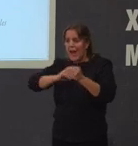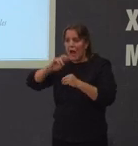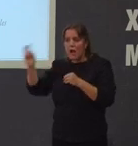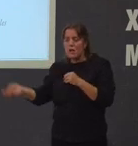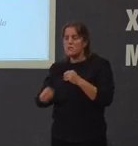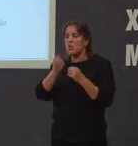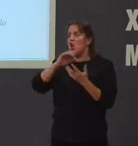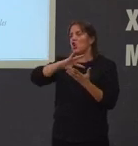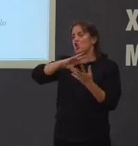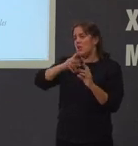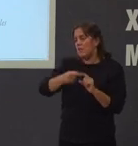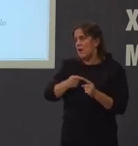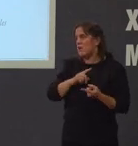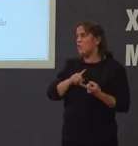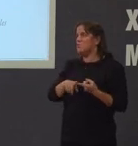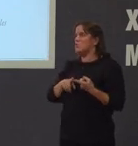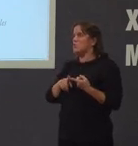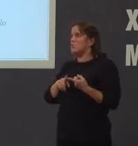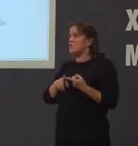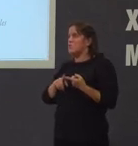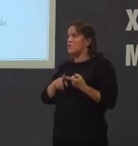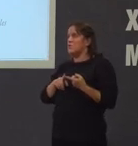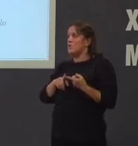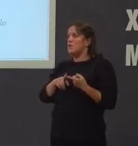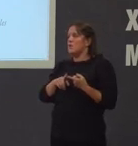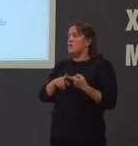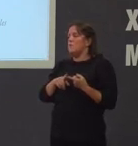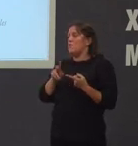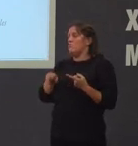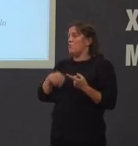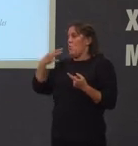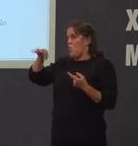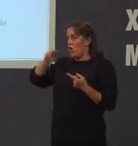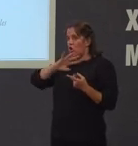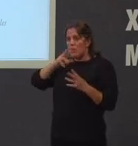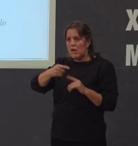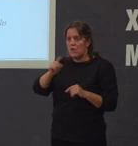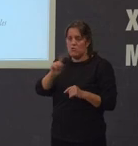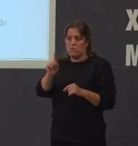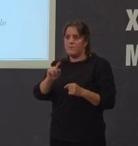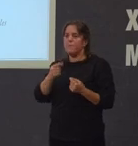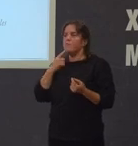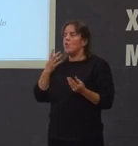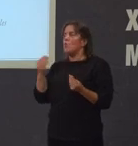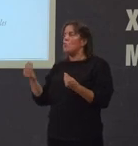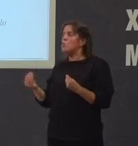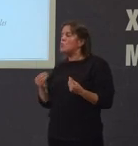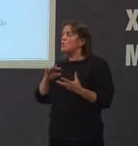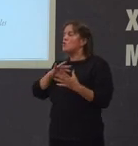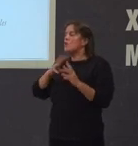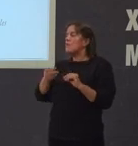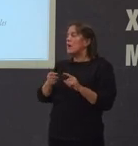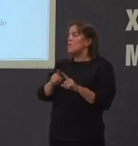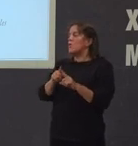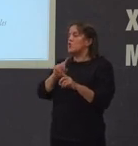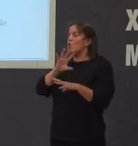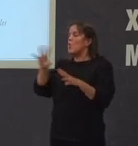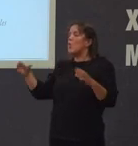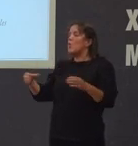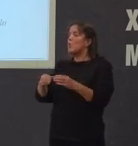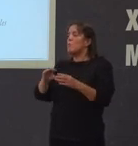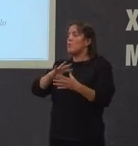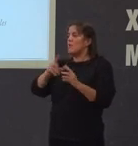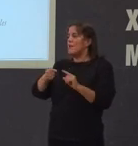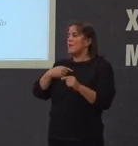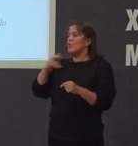con noticiarios máis non son os noticiarios como moitos avedes son grupos de noticias que non